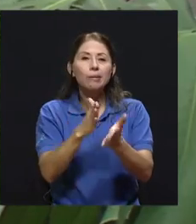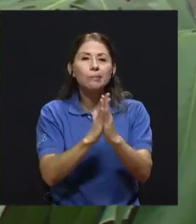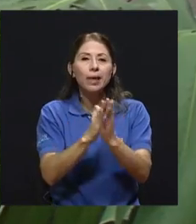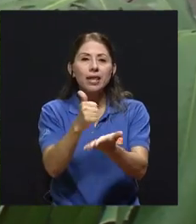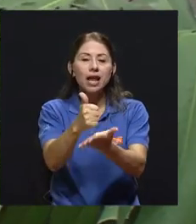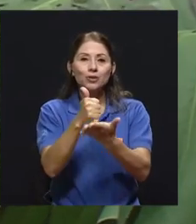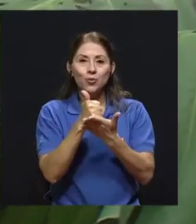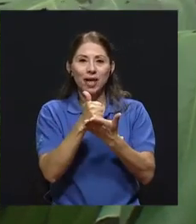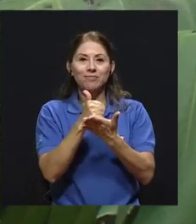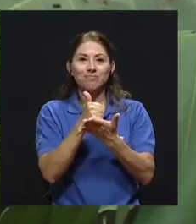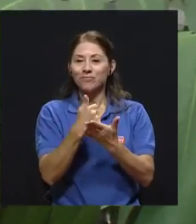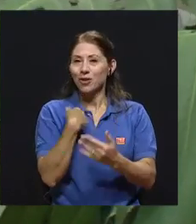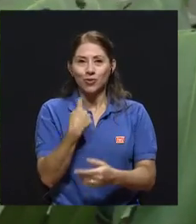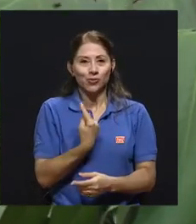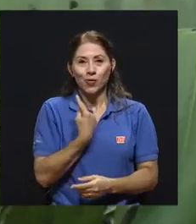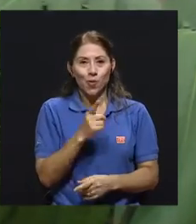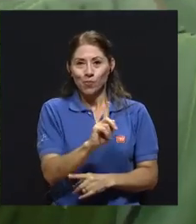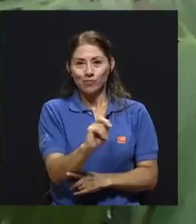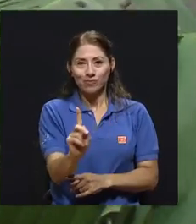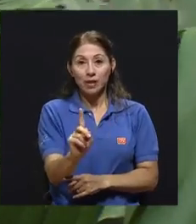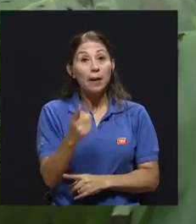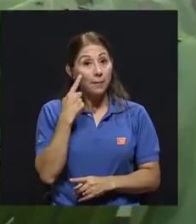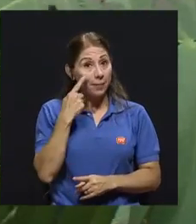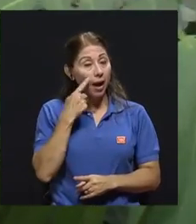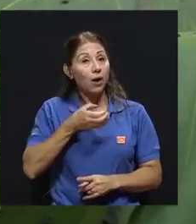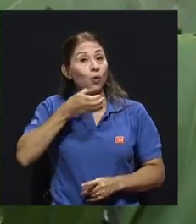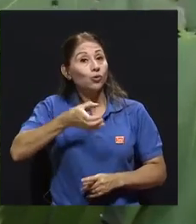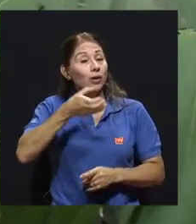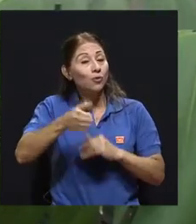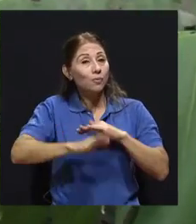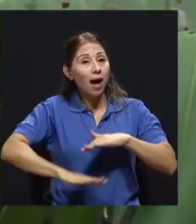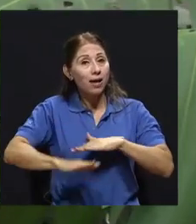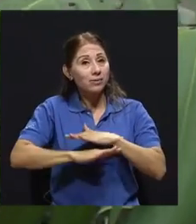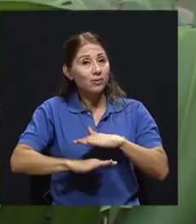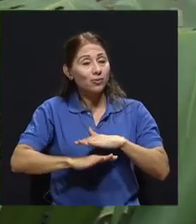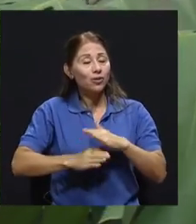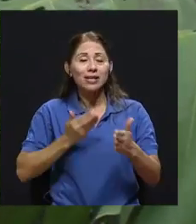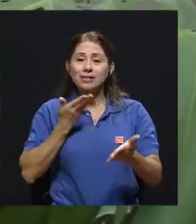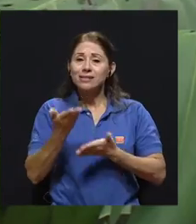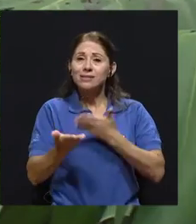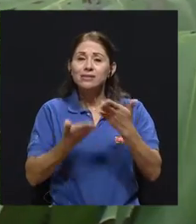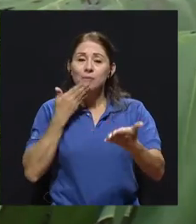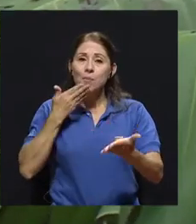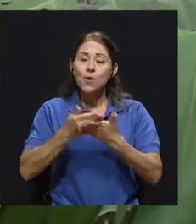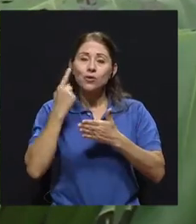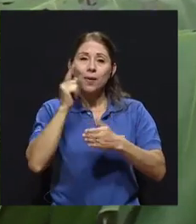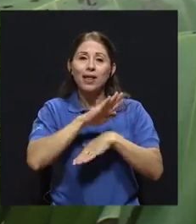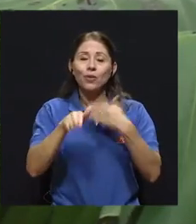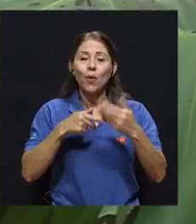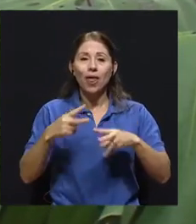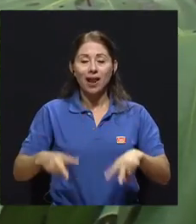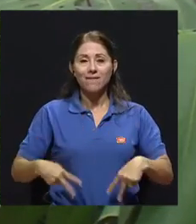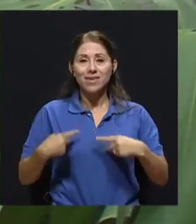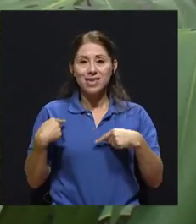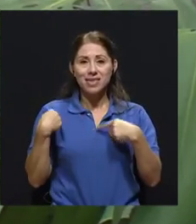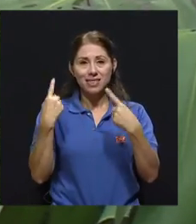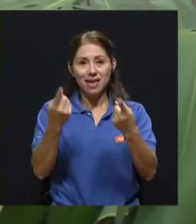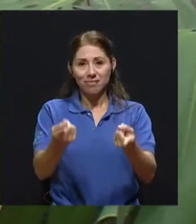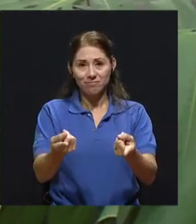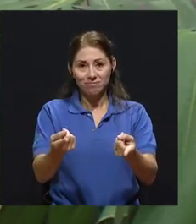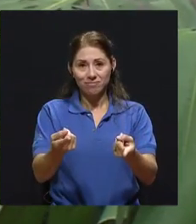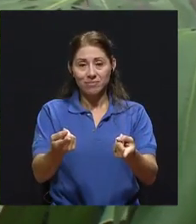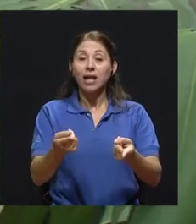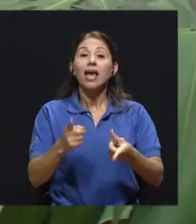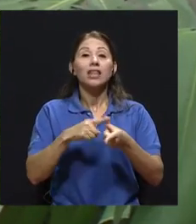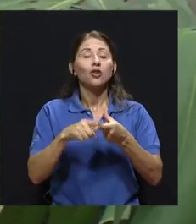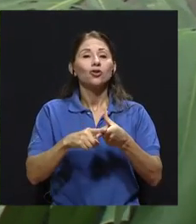más bien que son básicas y sirven a lo largo de toda la vida, pero que en este caso son fundamentales porque estaríamos previniendo que yo asuma que eso es un